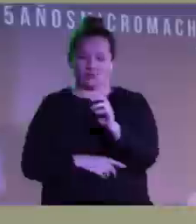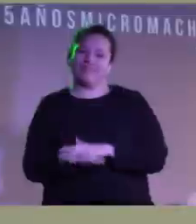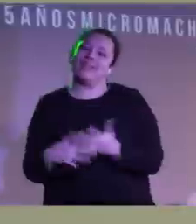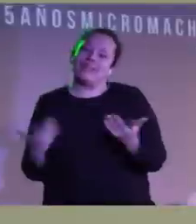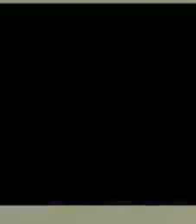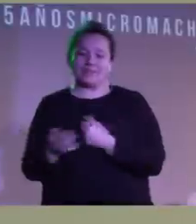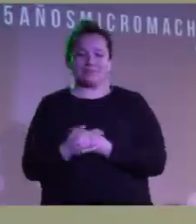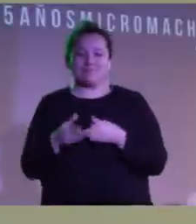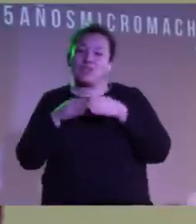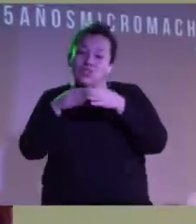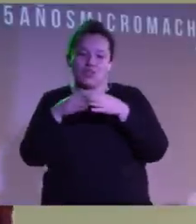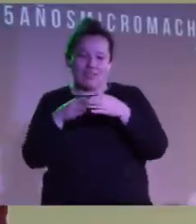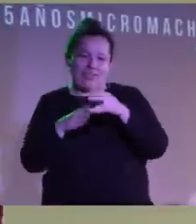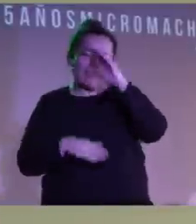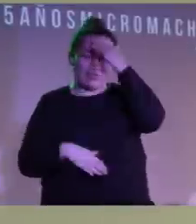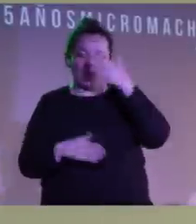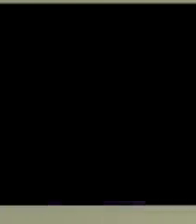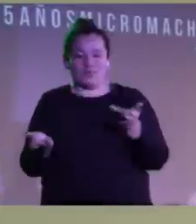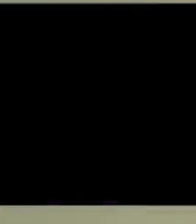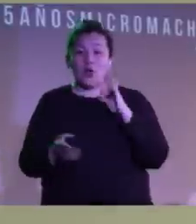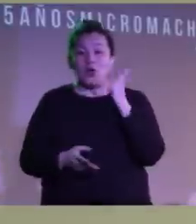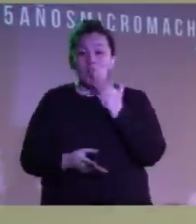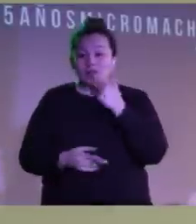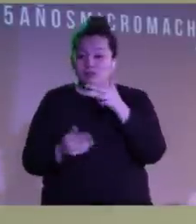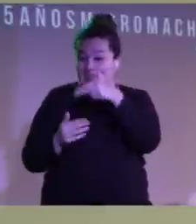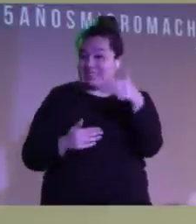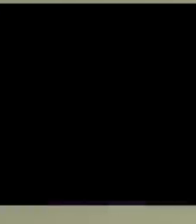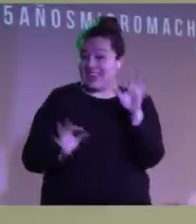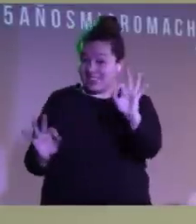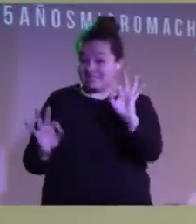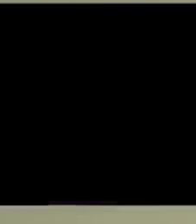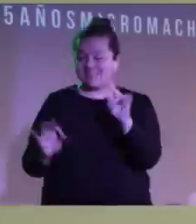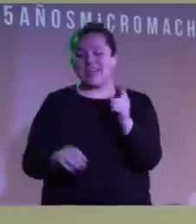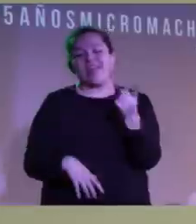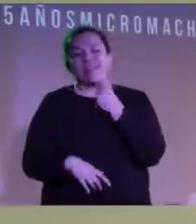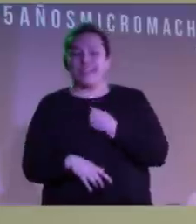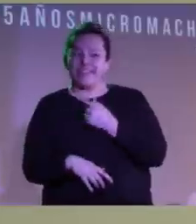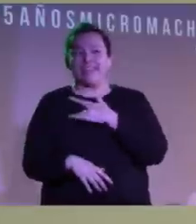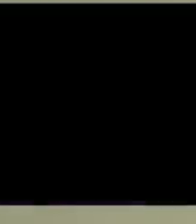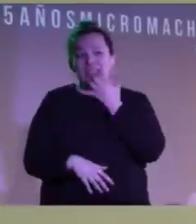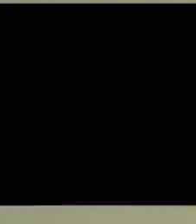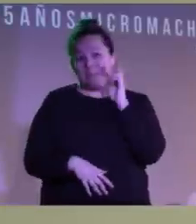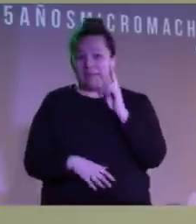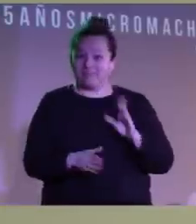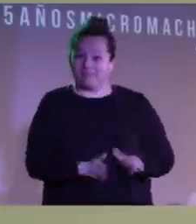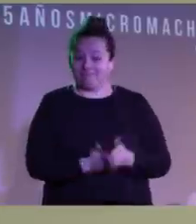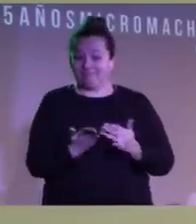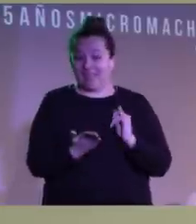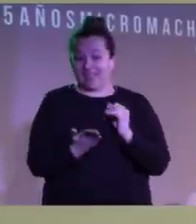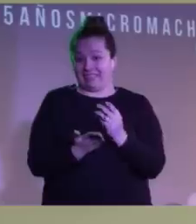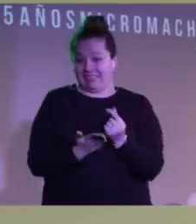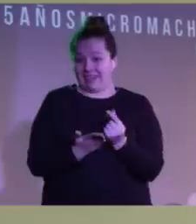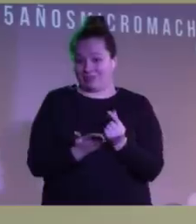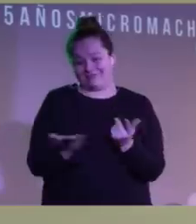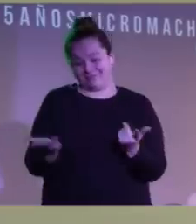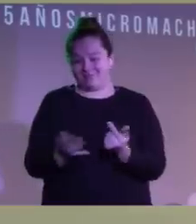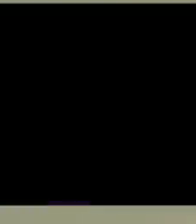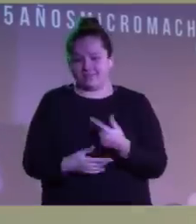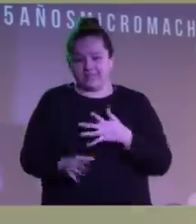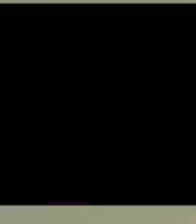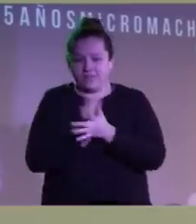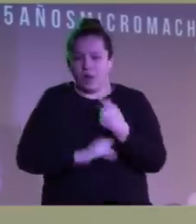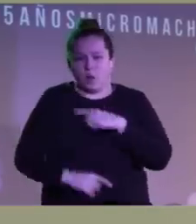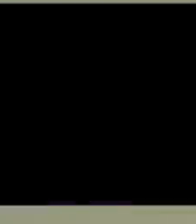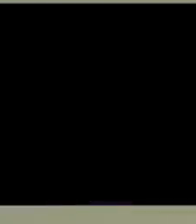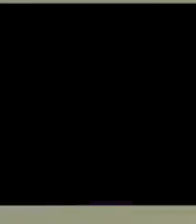soldadito marinero. ¿Conociste a una sirena? ¿Sí? De esas que dicen te quiero si ven la cartera llena. Vamos, que yo era una puta.